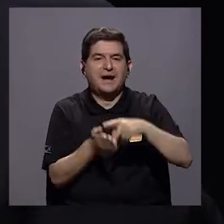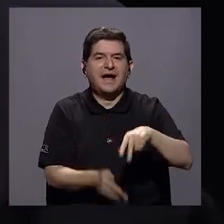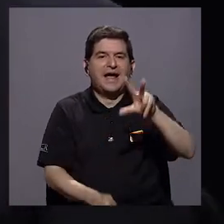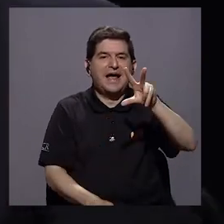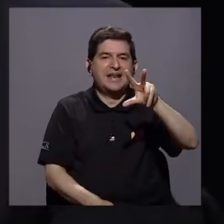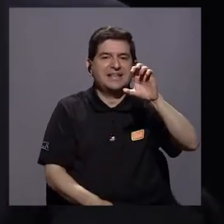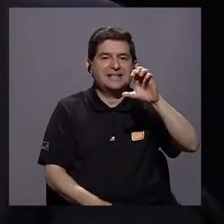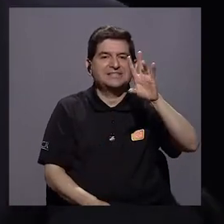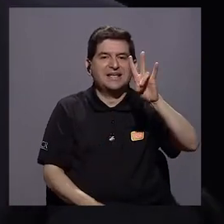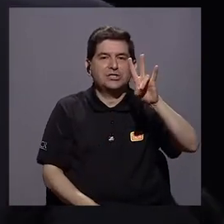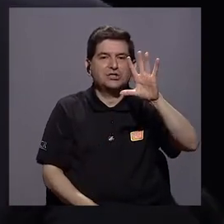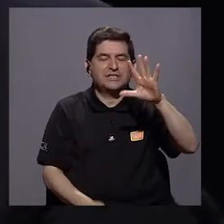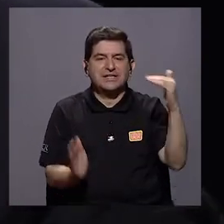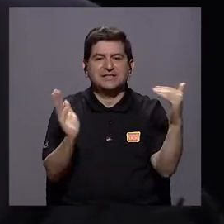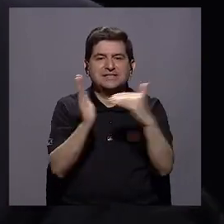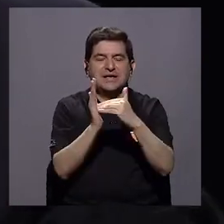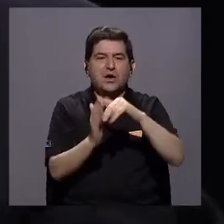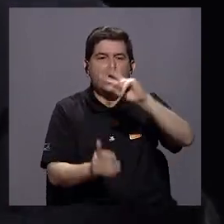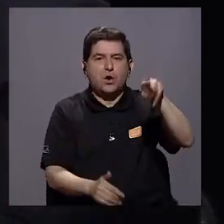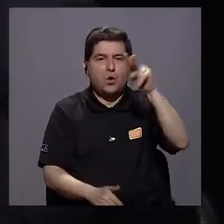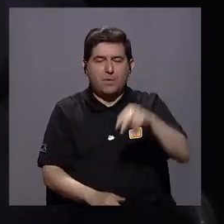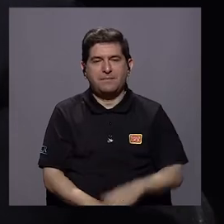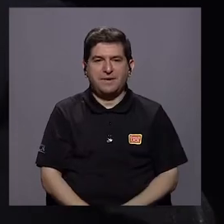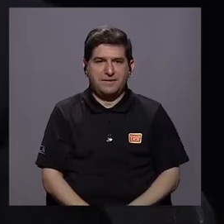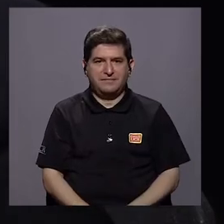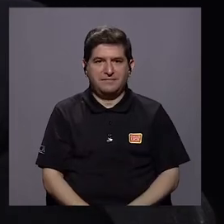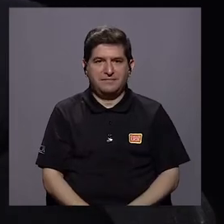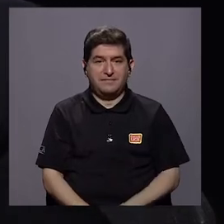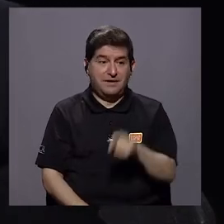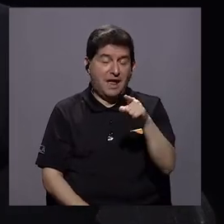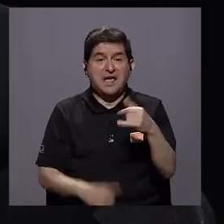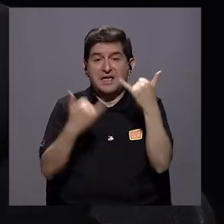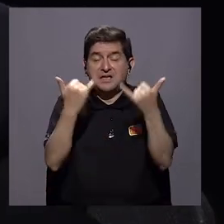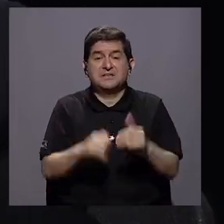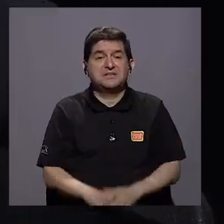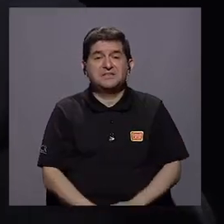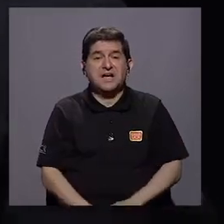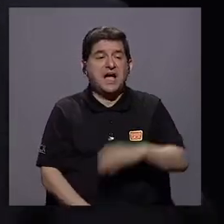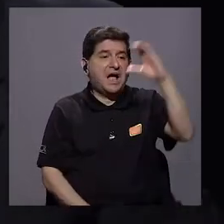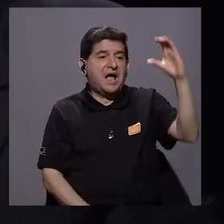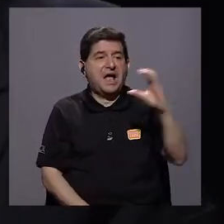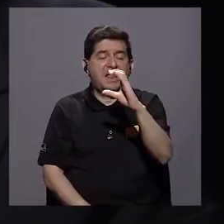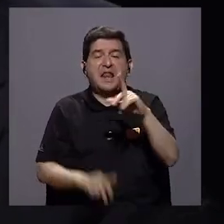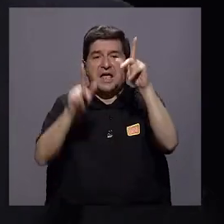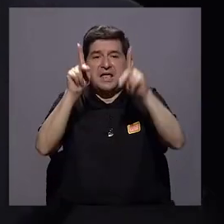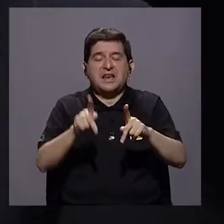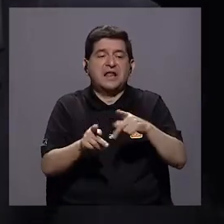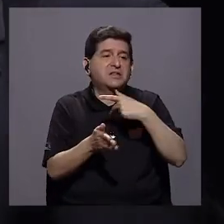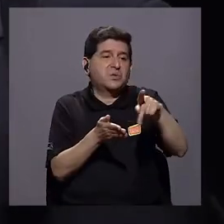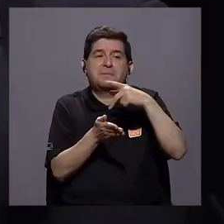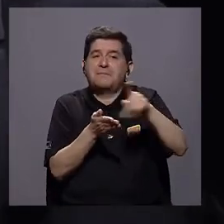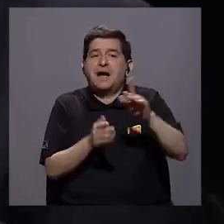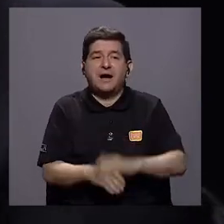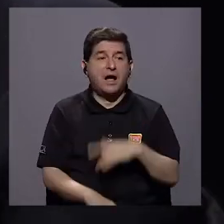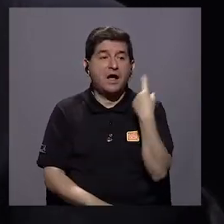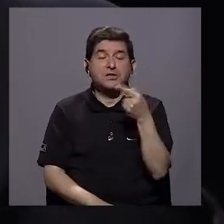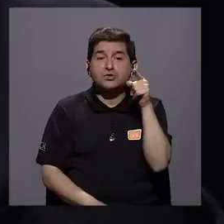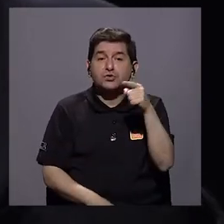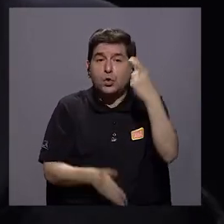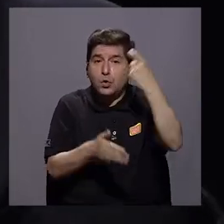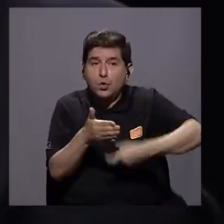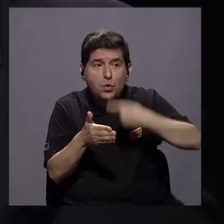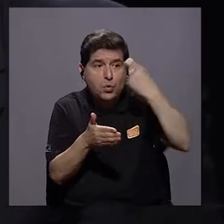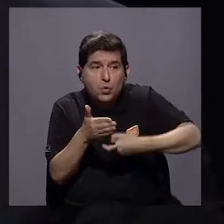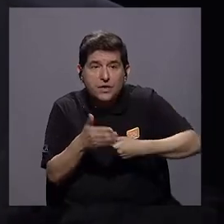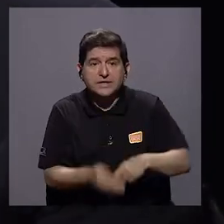pagar 375 mil colones. Ya se llevó el aguinaldo. Ya se llevó el aguinaldo de la gente que vive en esa casa. Solo este